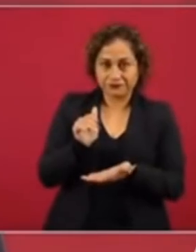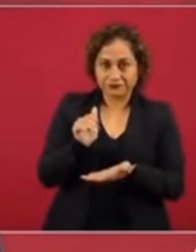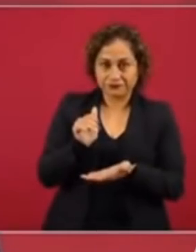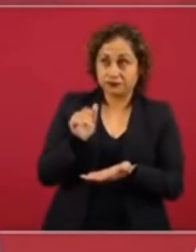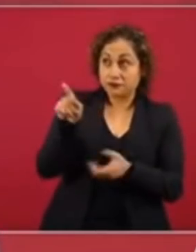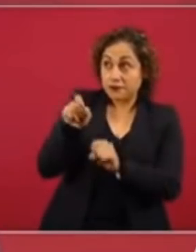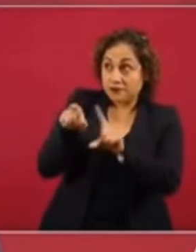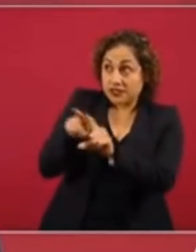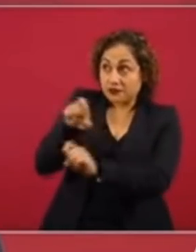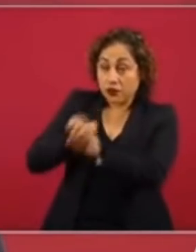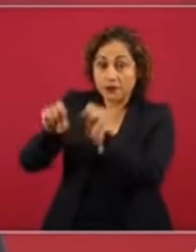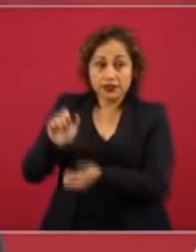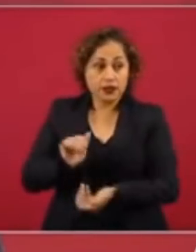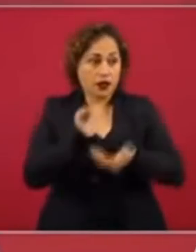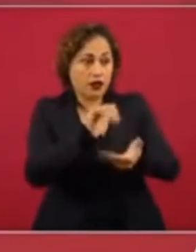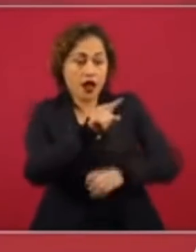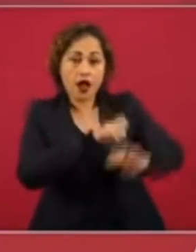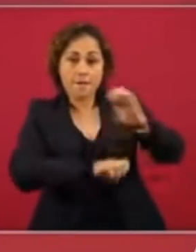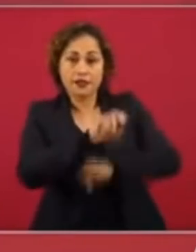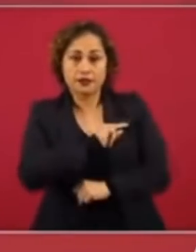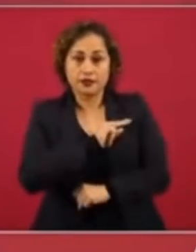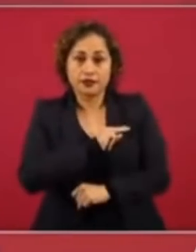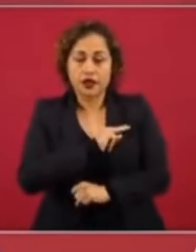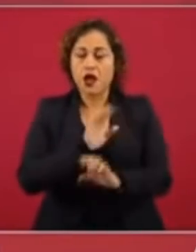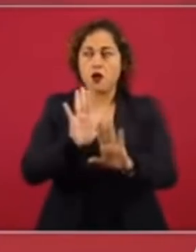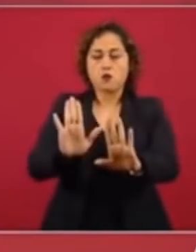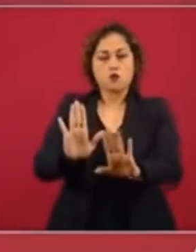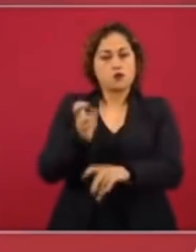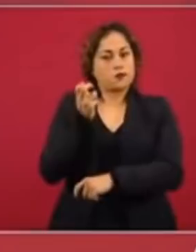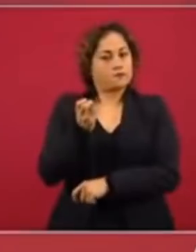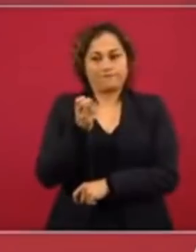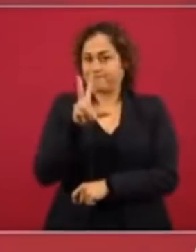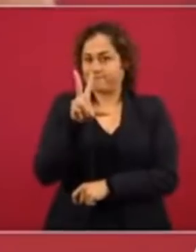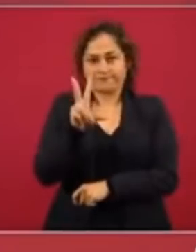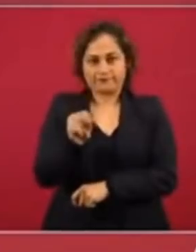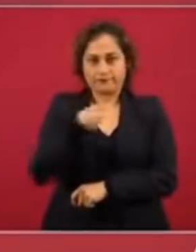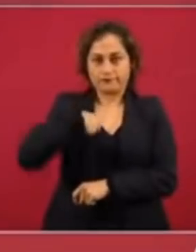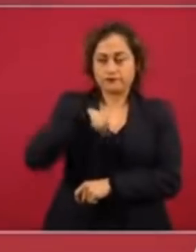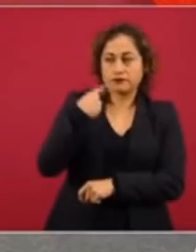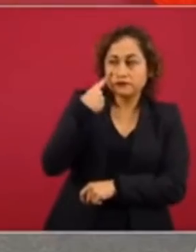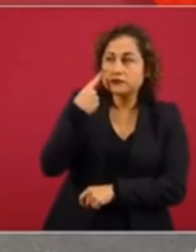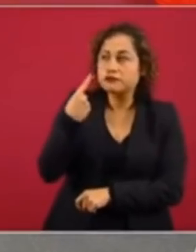una empresa particular, eso sí, no lo permitiríamos, lo denunciaríamos,